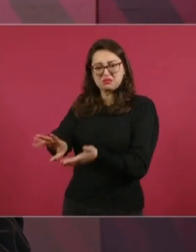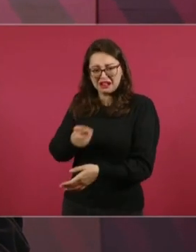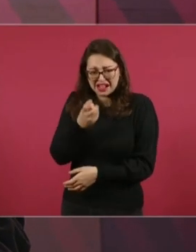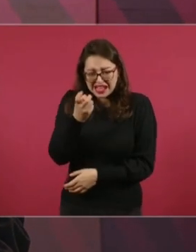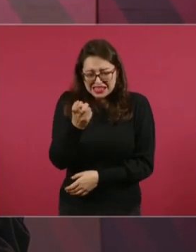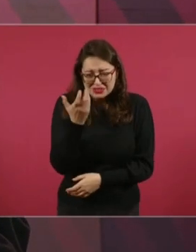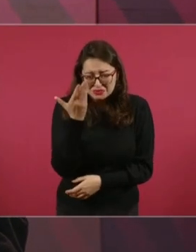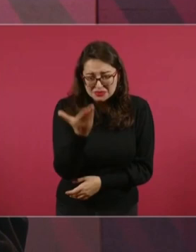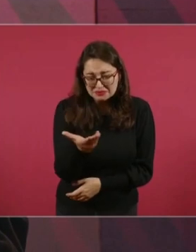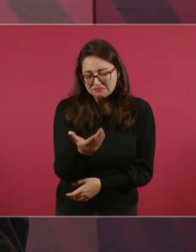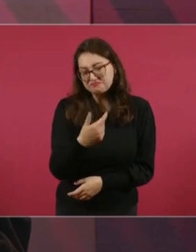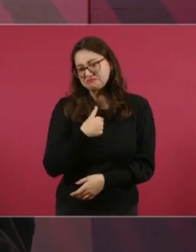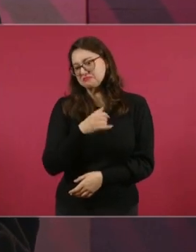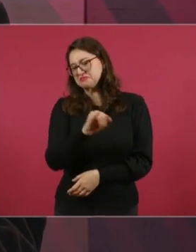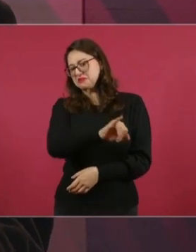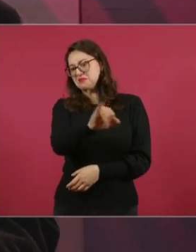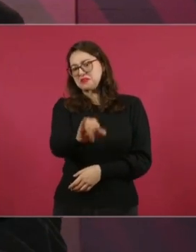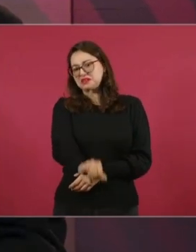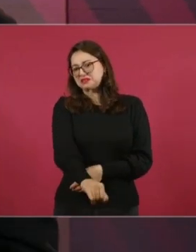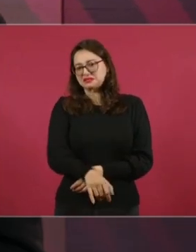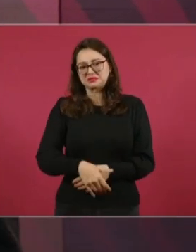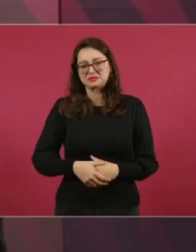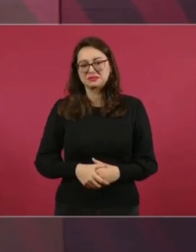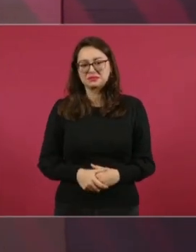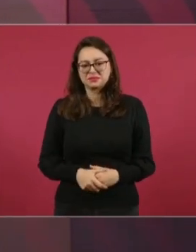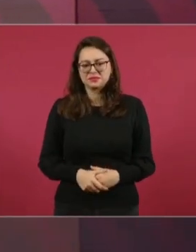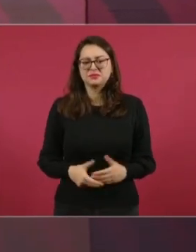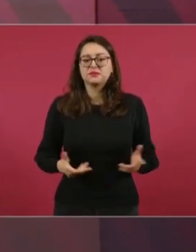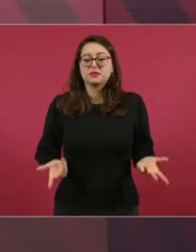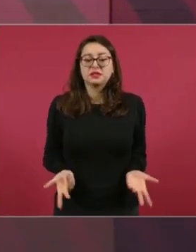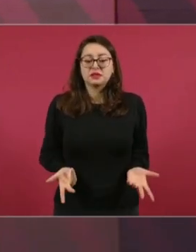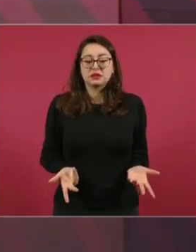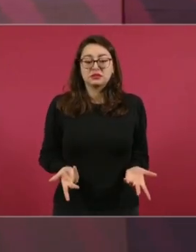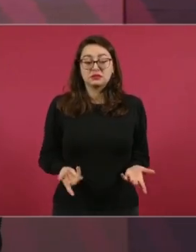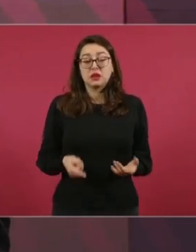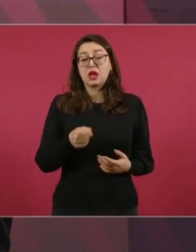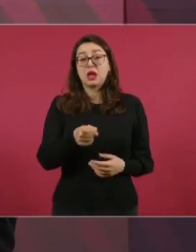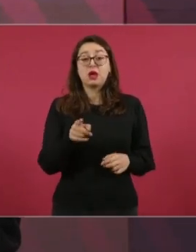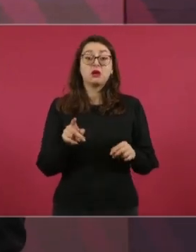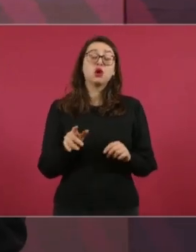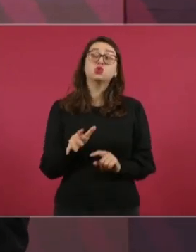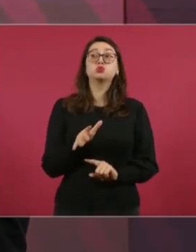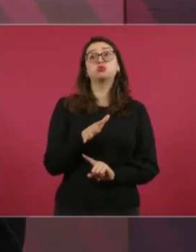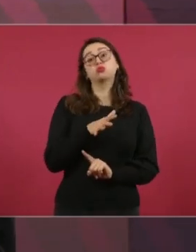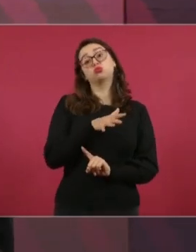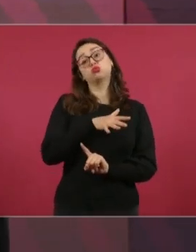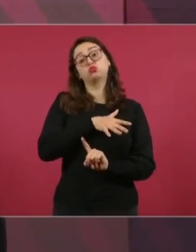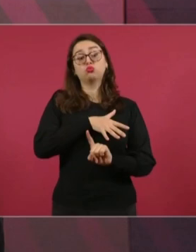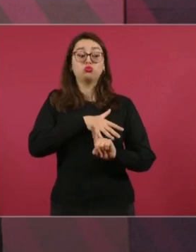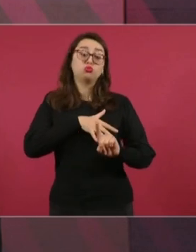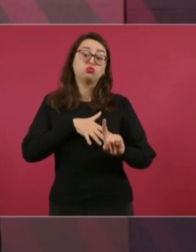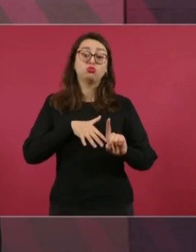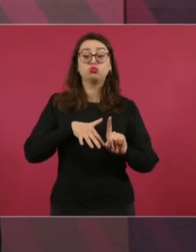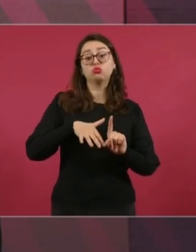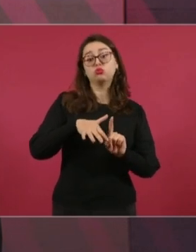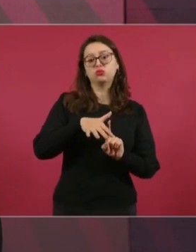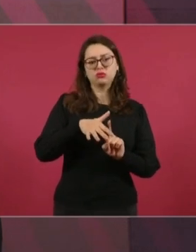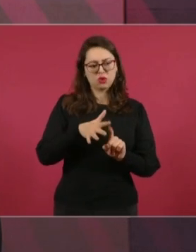Entonces, por eso sería bueno que dijera cuáles fueron las circunstancias, cuáles son las circunstancias actuales,